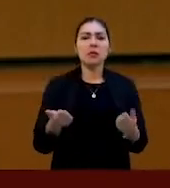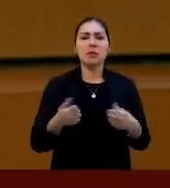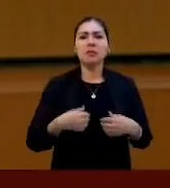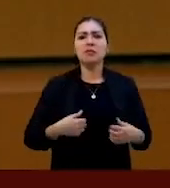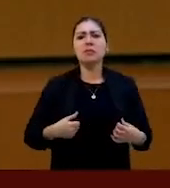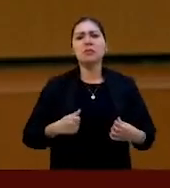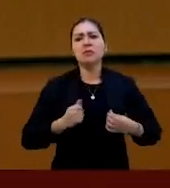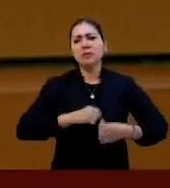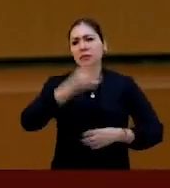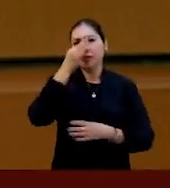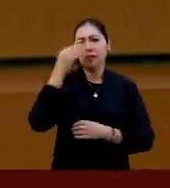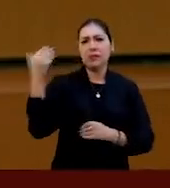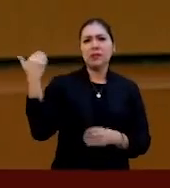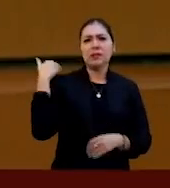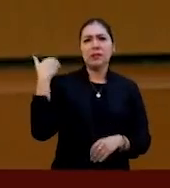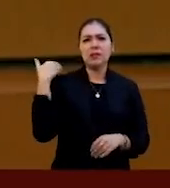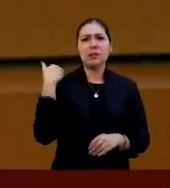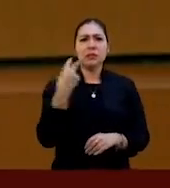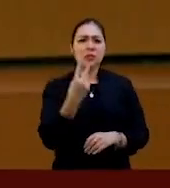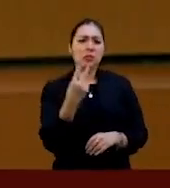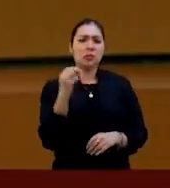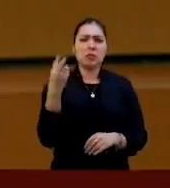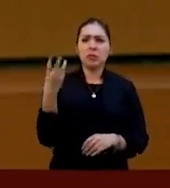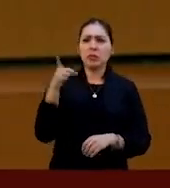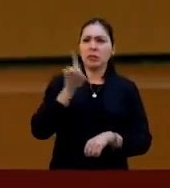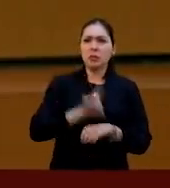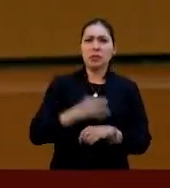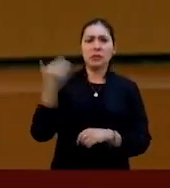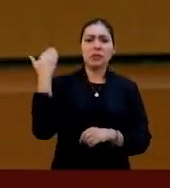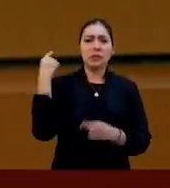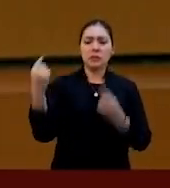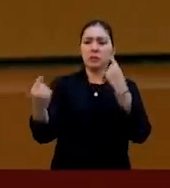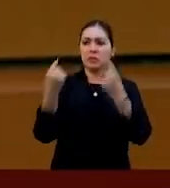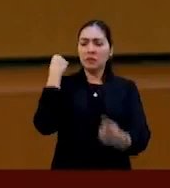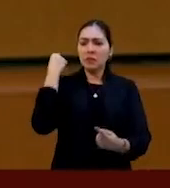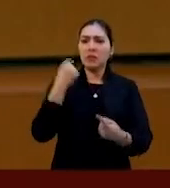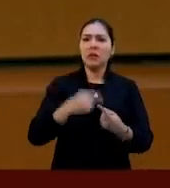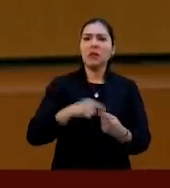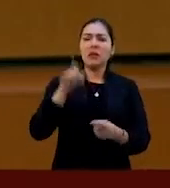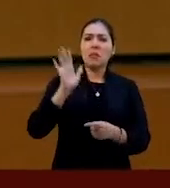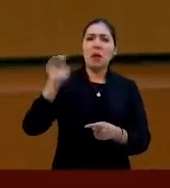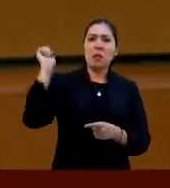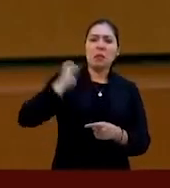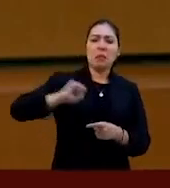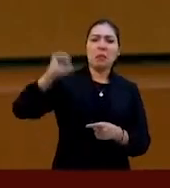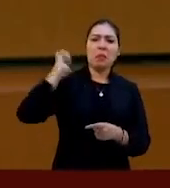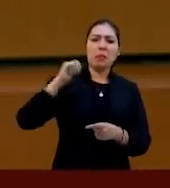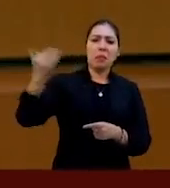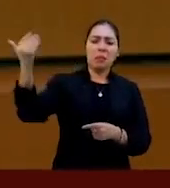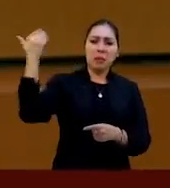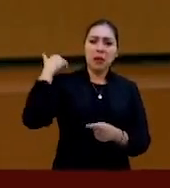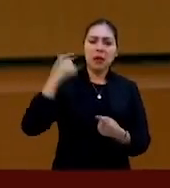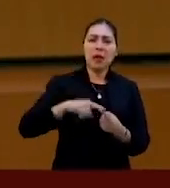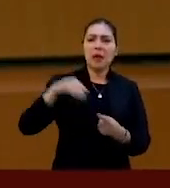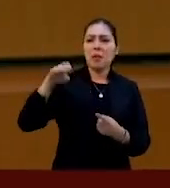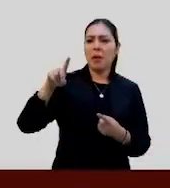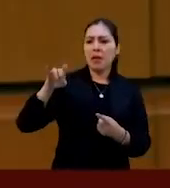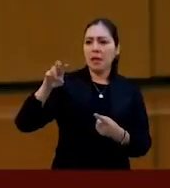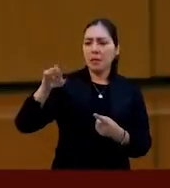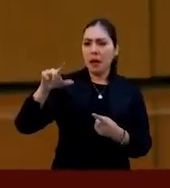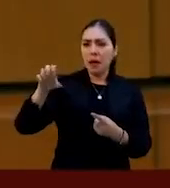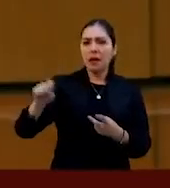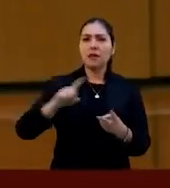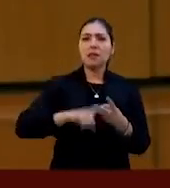muy recientemente, hace dos o tres días, medievales, elitistas, inconstitucionales, en sesión del Consejo General.